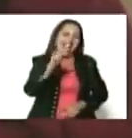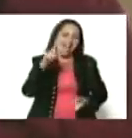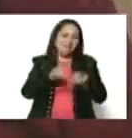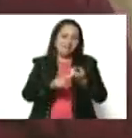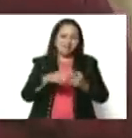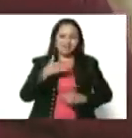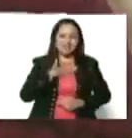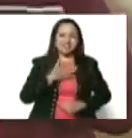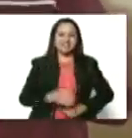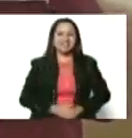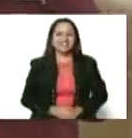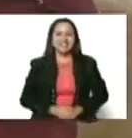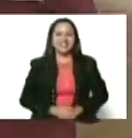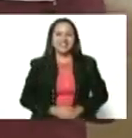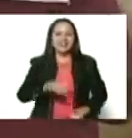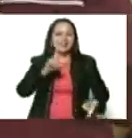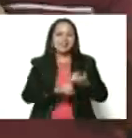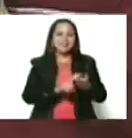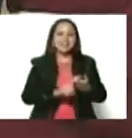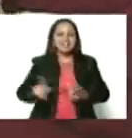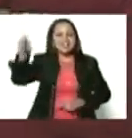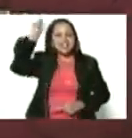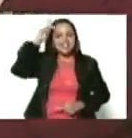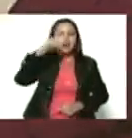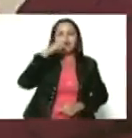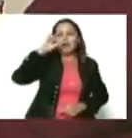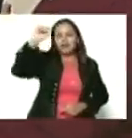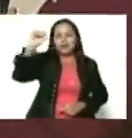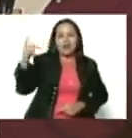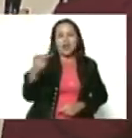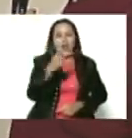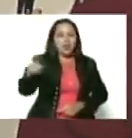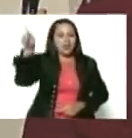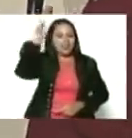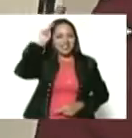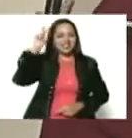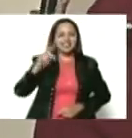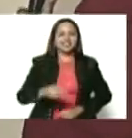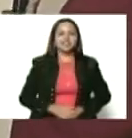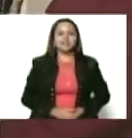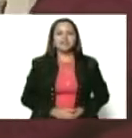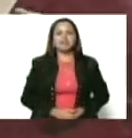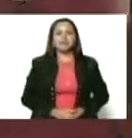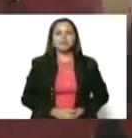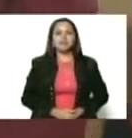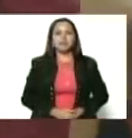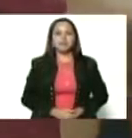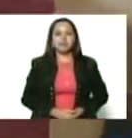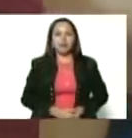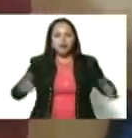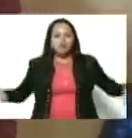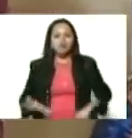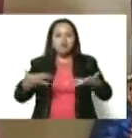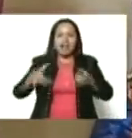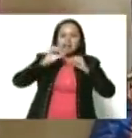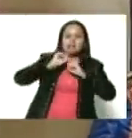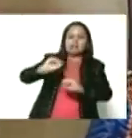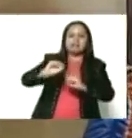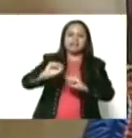del indio Maduro. Dos indios, dos indias. Urquía, guerrera que promovió la resistencia indigna.